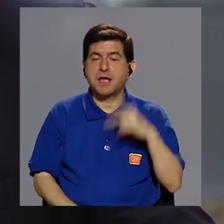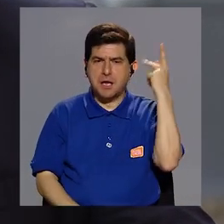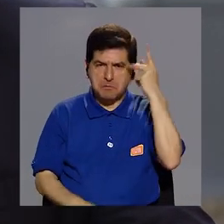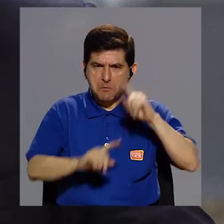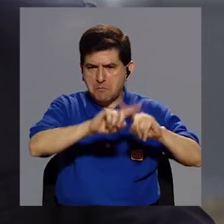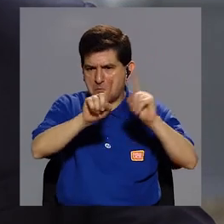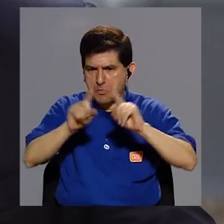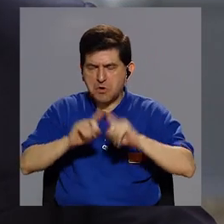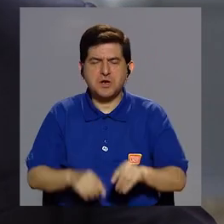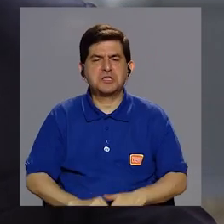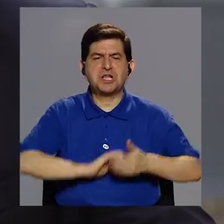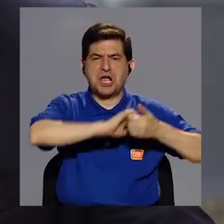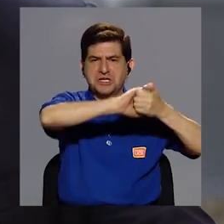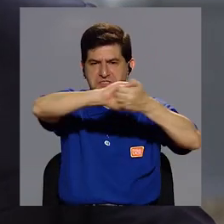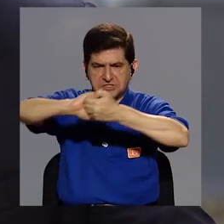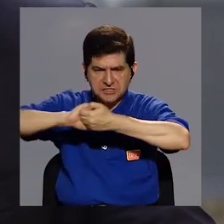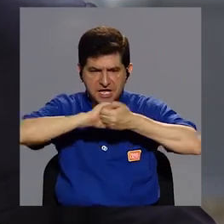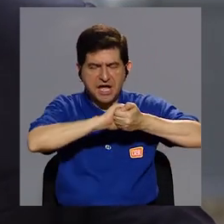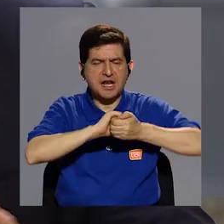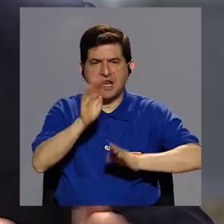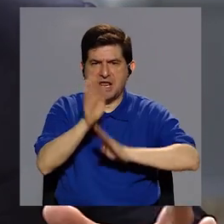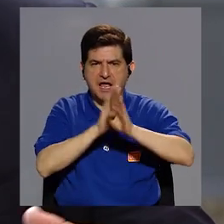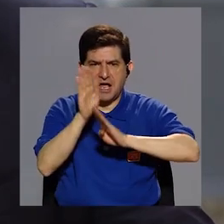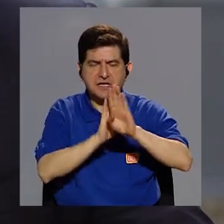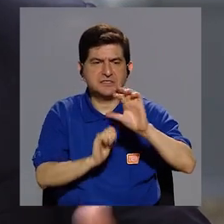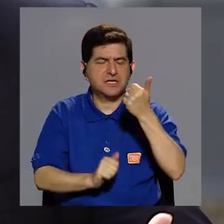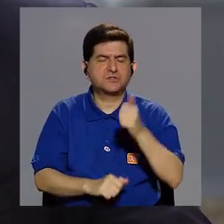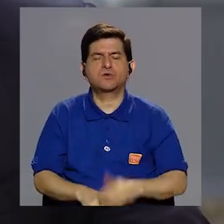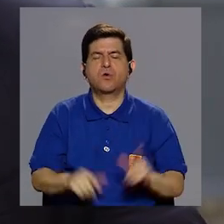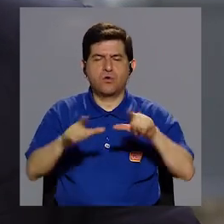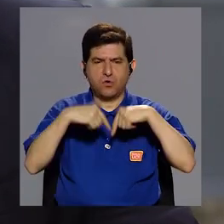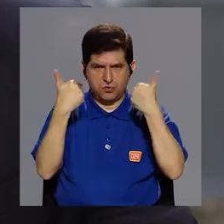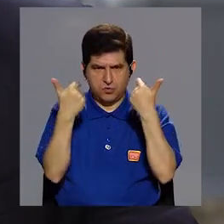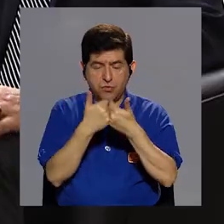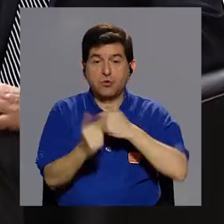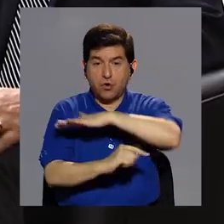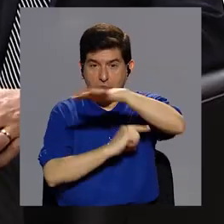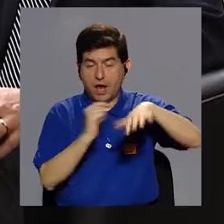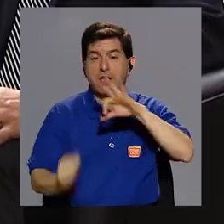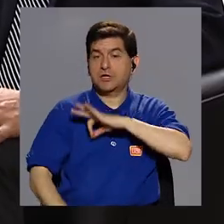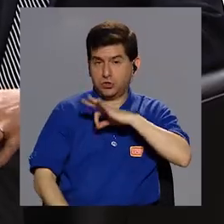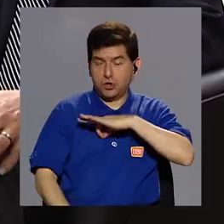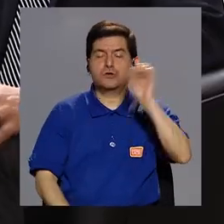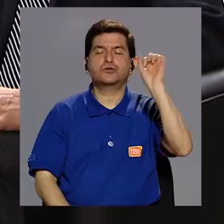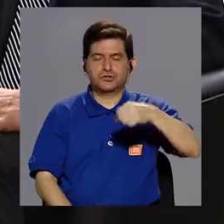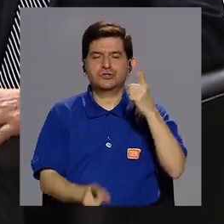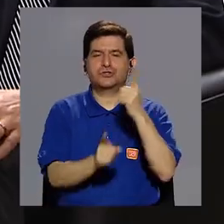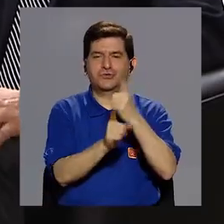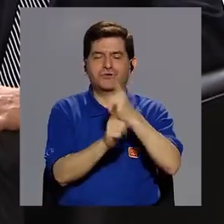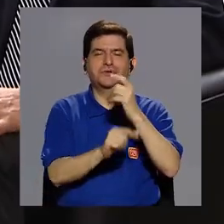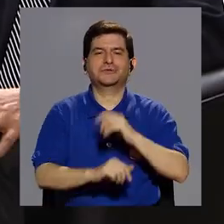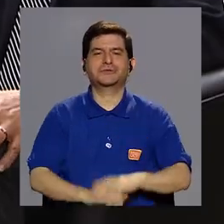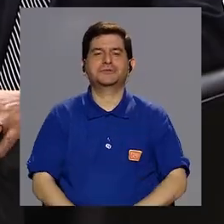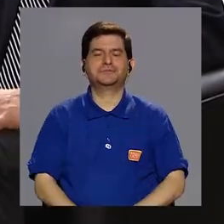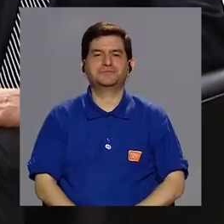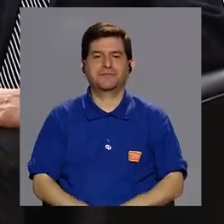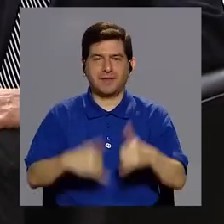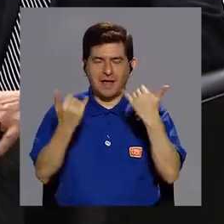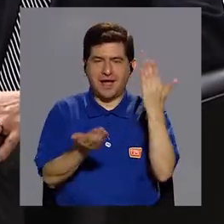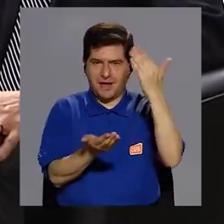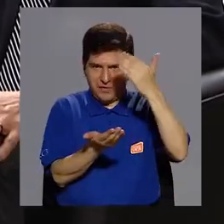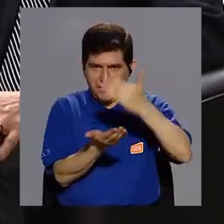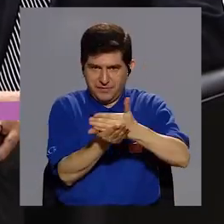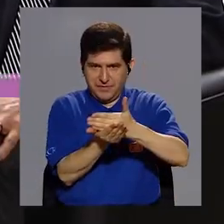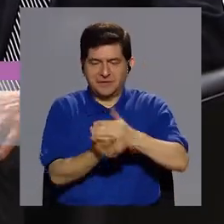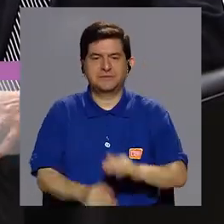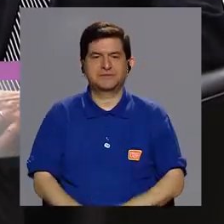políticas, las alianzas que deben de desarrollarse con otros sectores. favorecedores. Y con entornos favorecedores, exacto. Vamos a